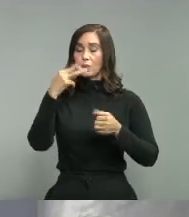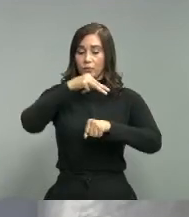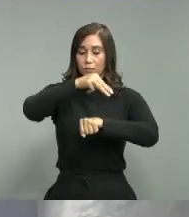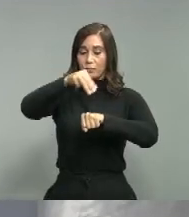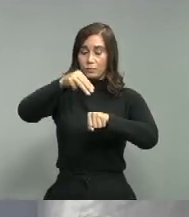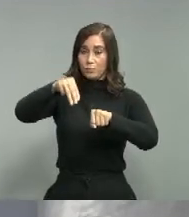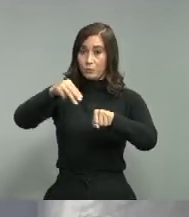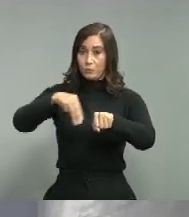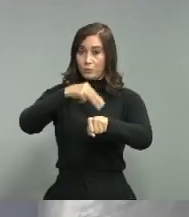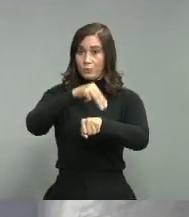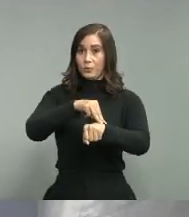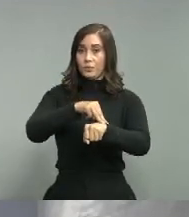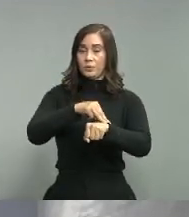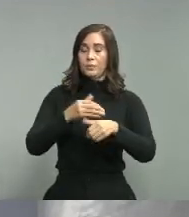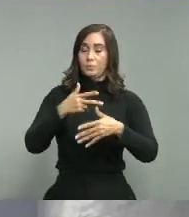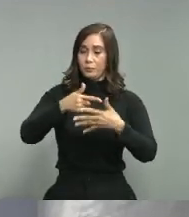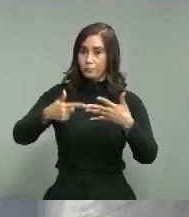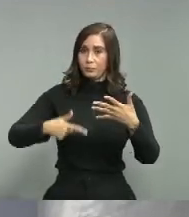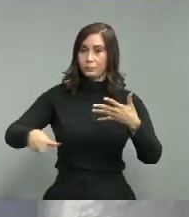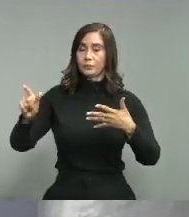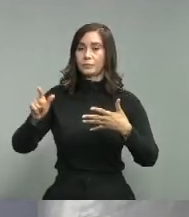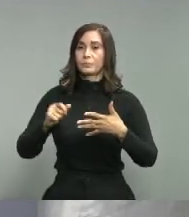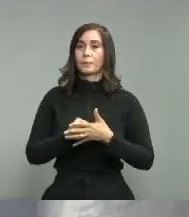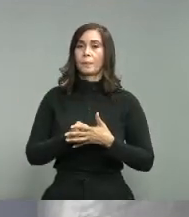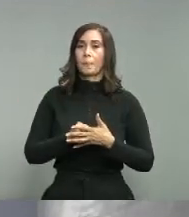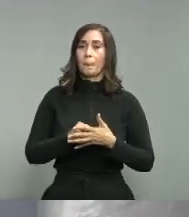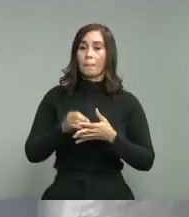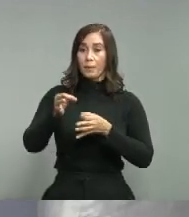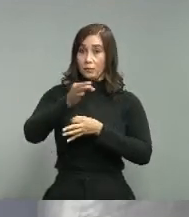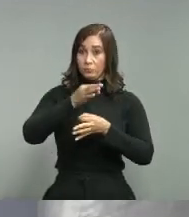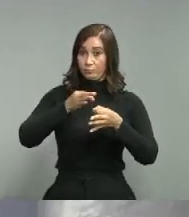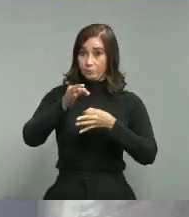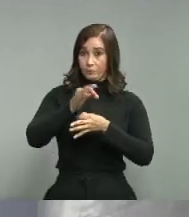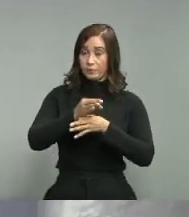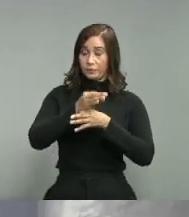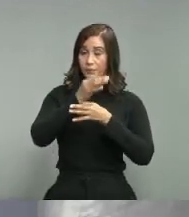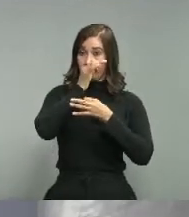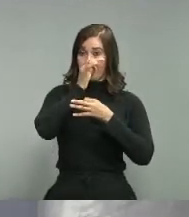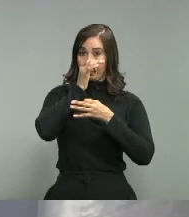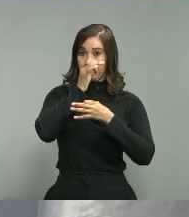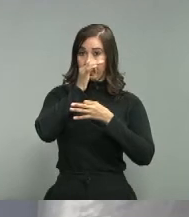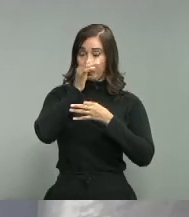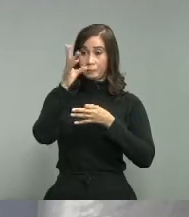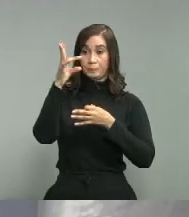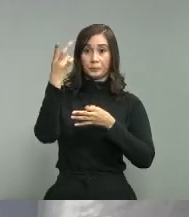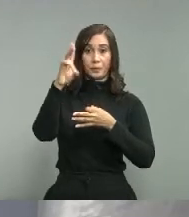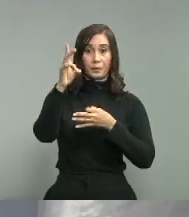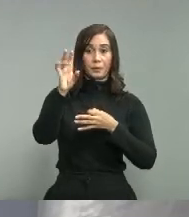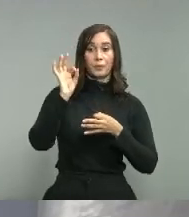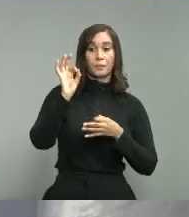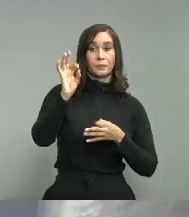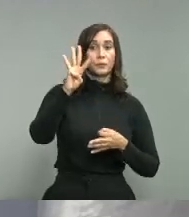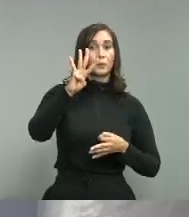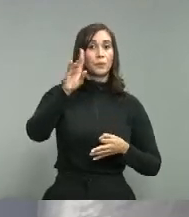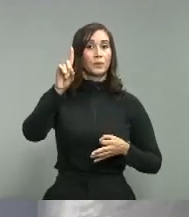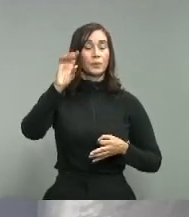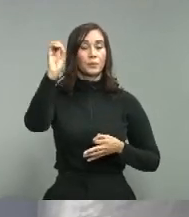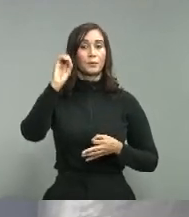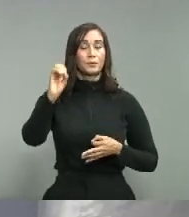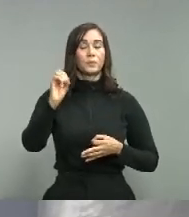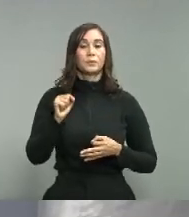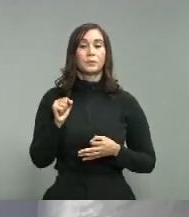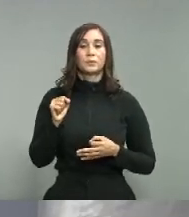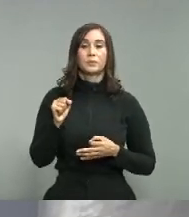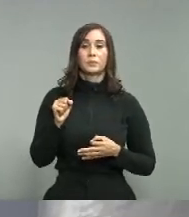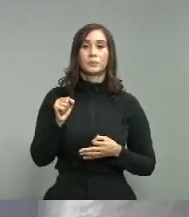que son los siguientes san francisco de macorís 17 punto 41 por ciento